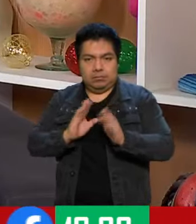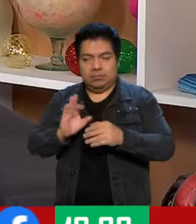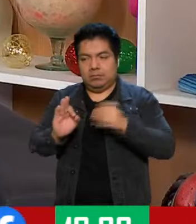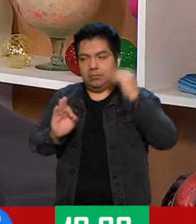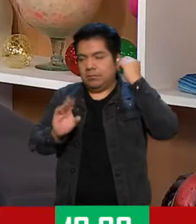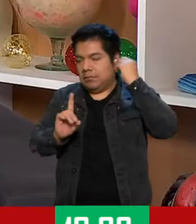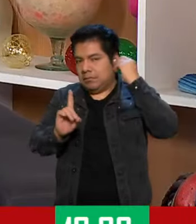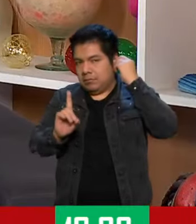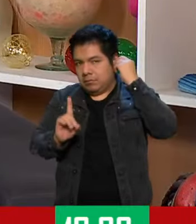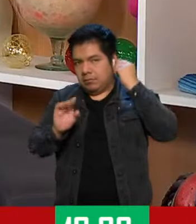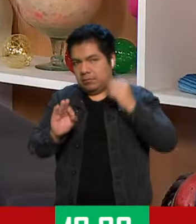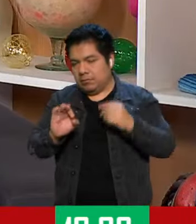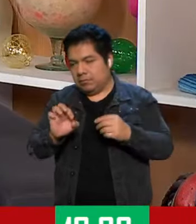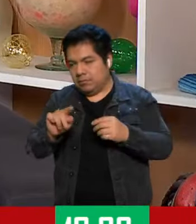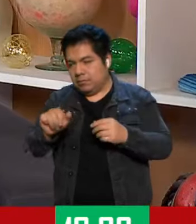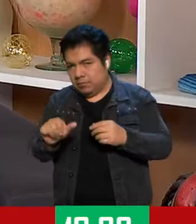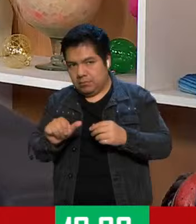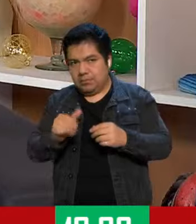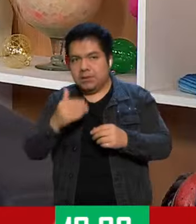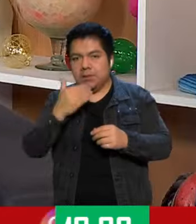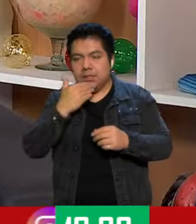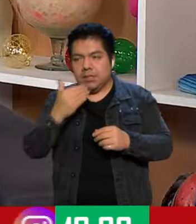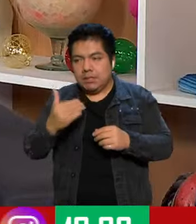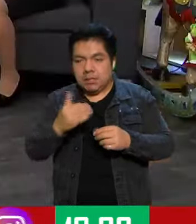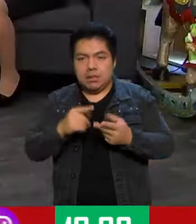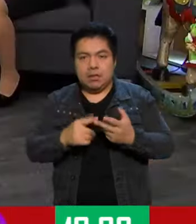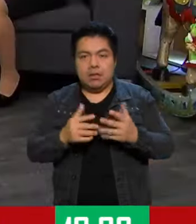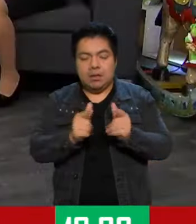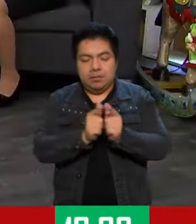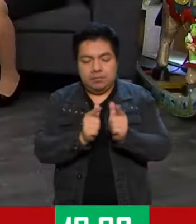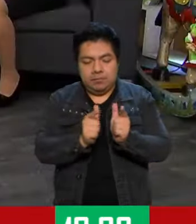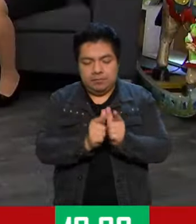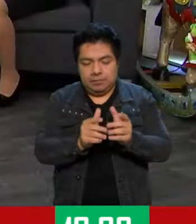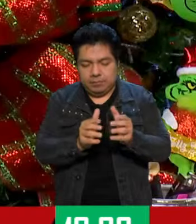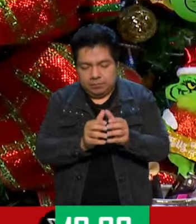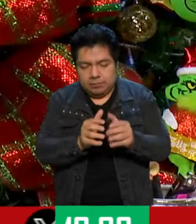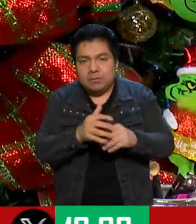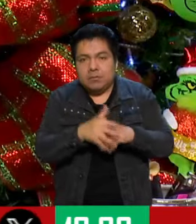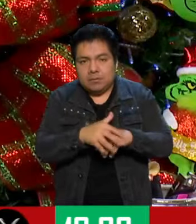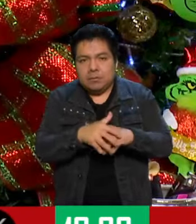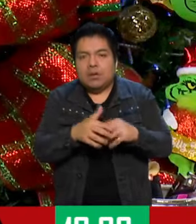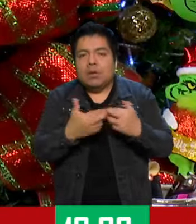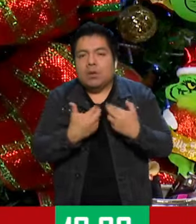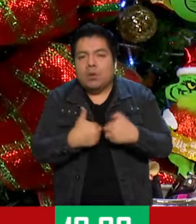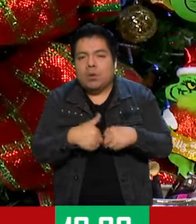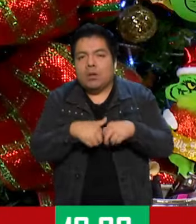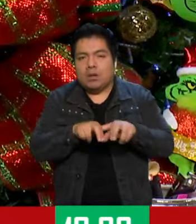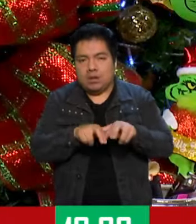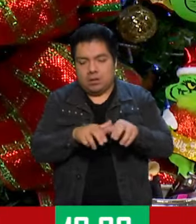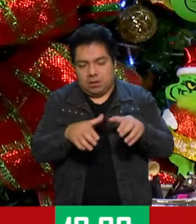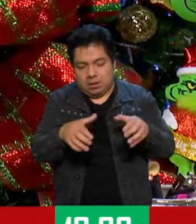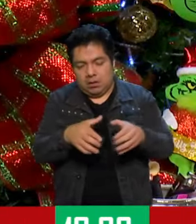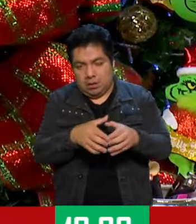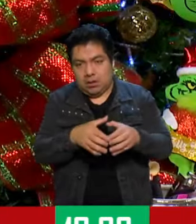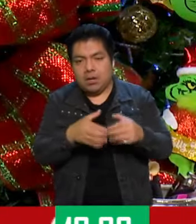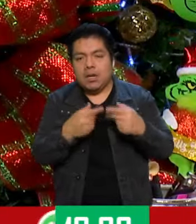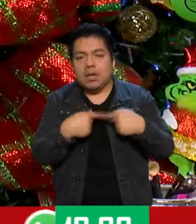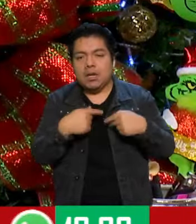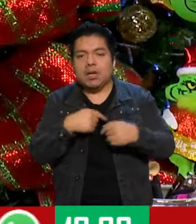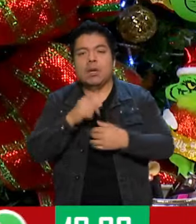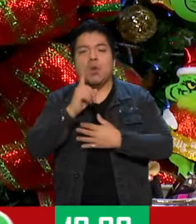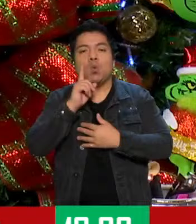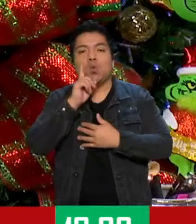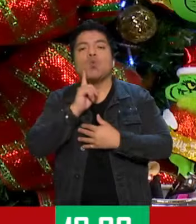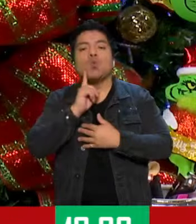tocar a la defensa. Exactamente. Nuestro contingente, perdón, es un pequeño representativo de lo que hace el personal femenino.